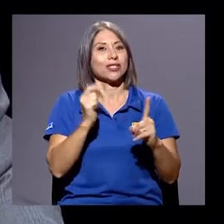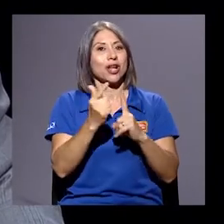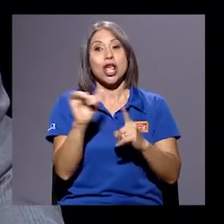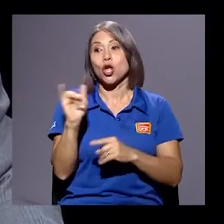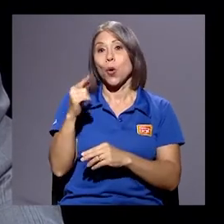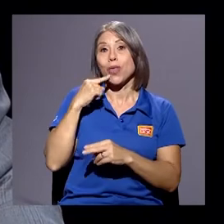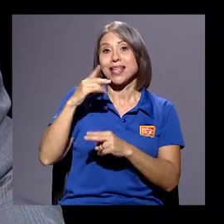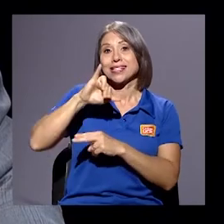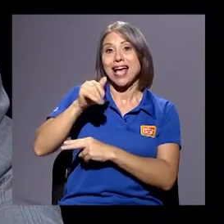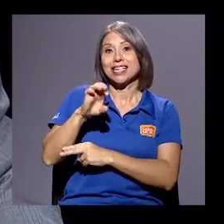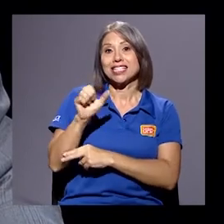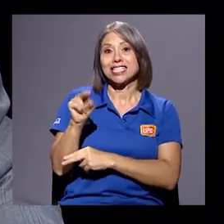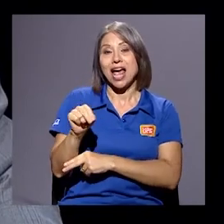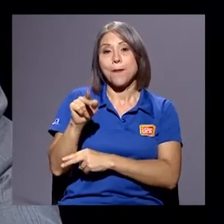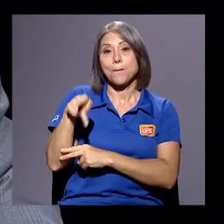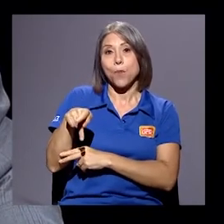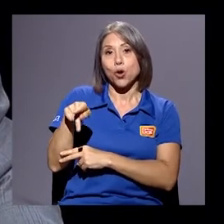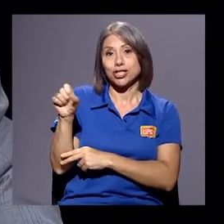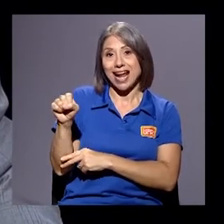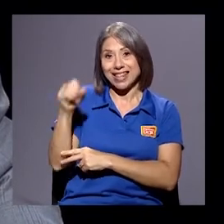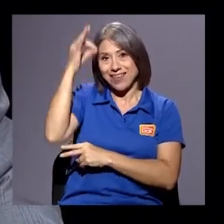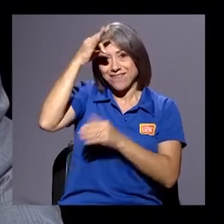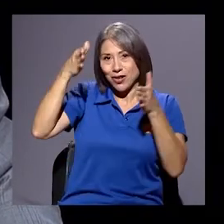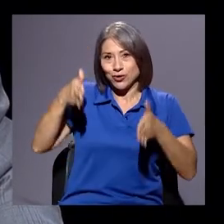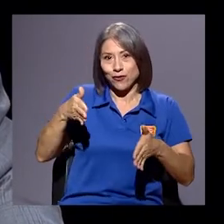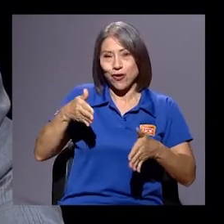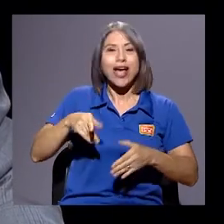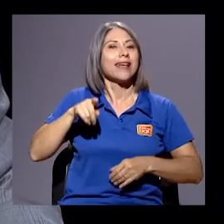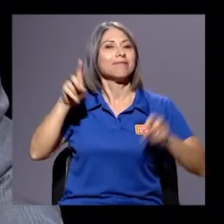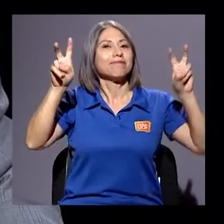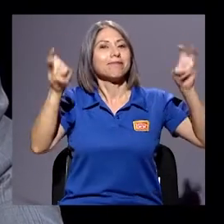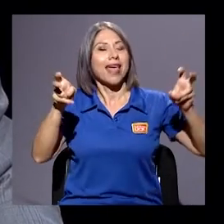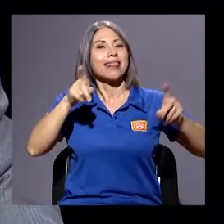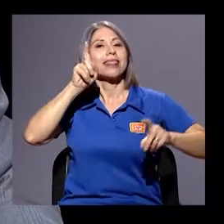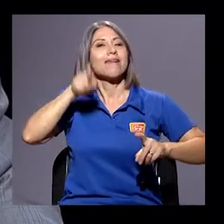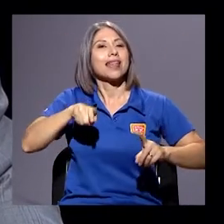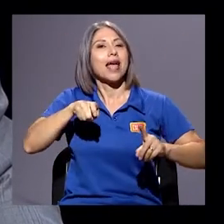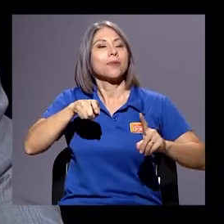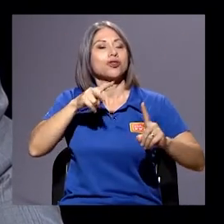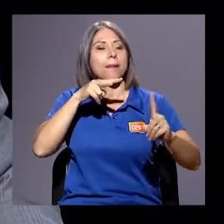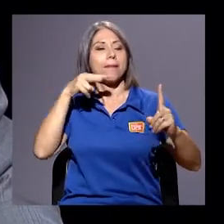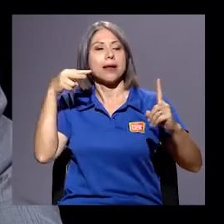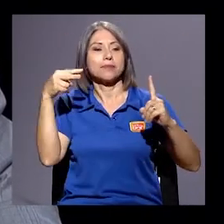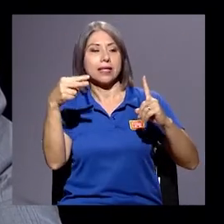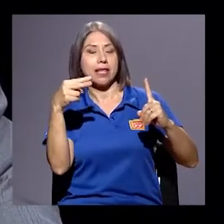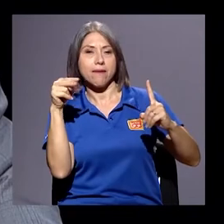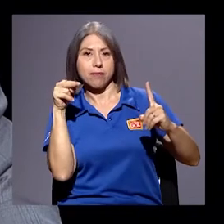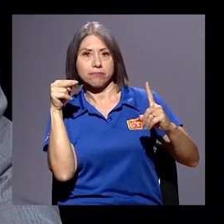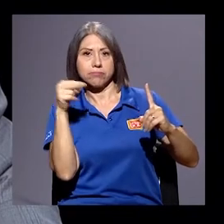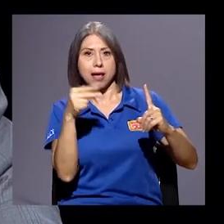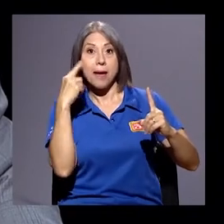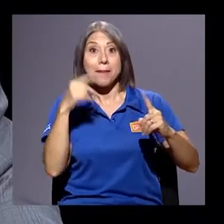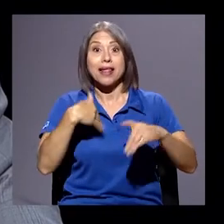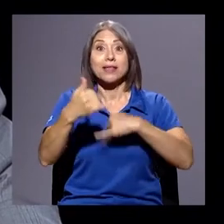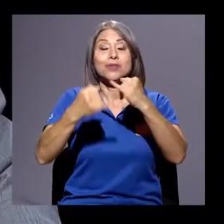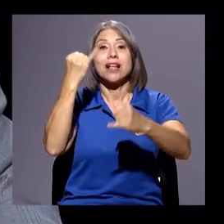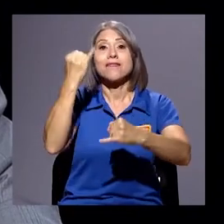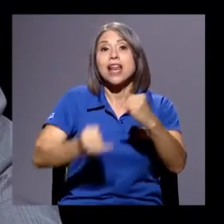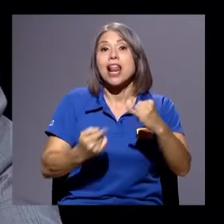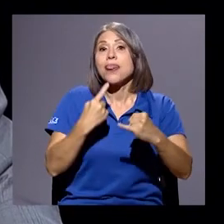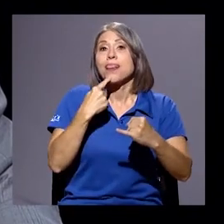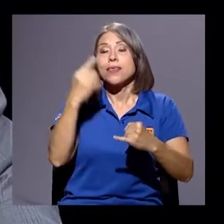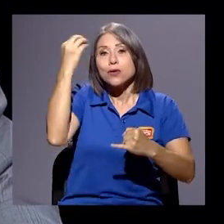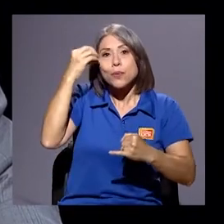Sartre, deberíamos de hacer una mirada desde la perspectiva para poder al final dar juicio, hacer reflexión y